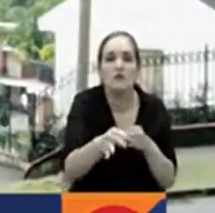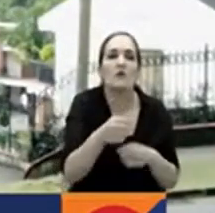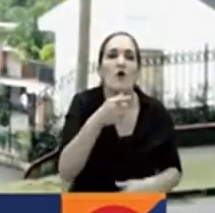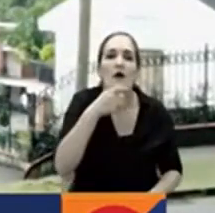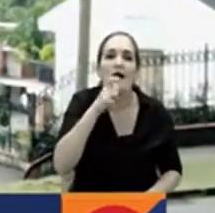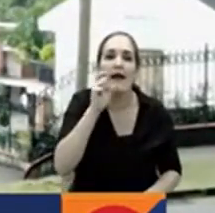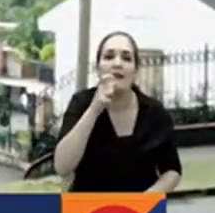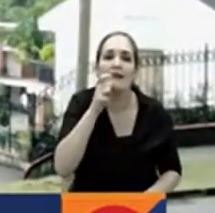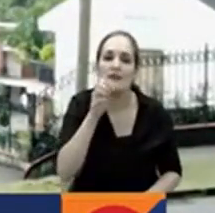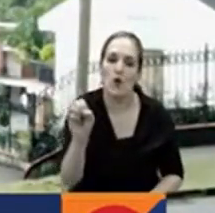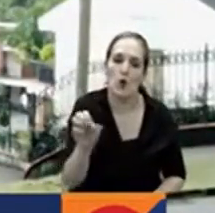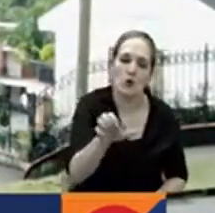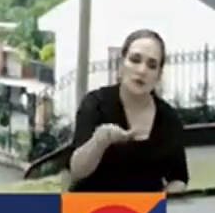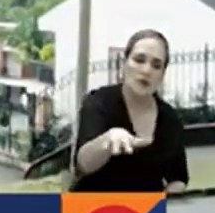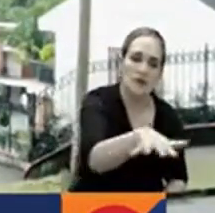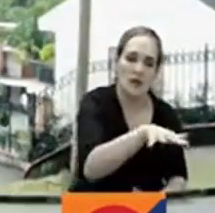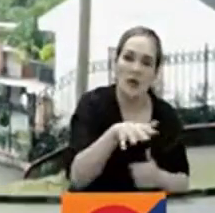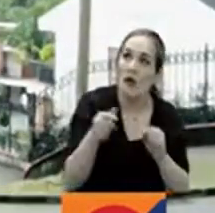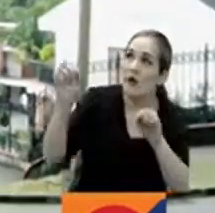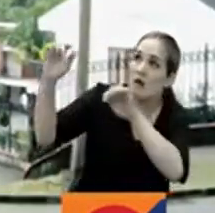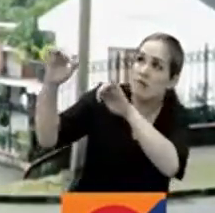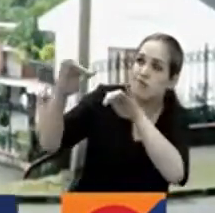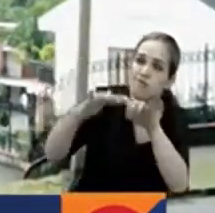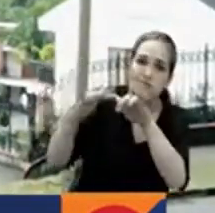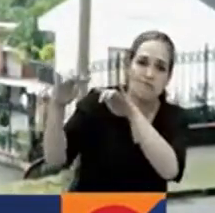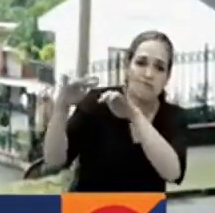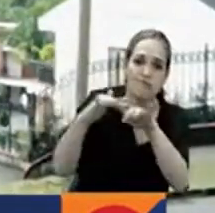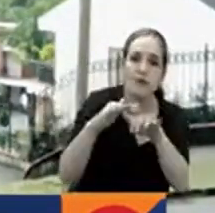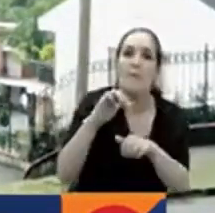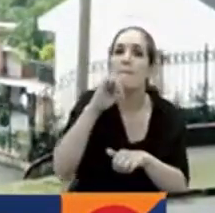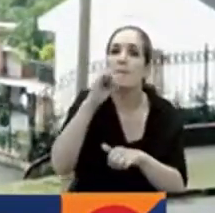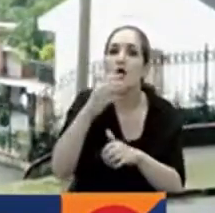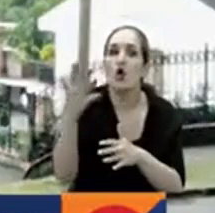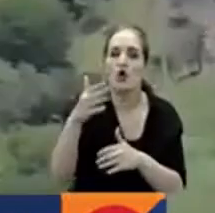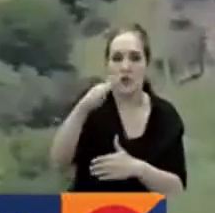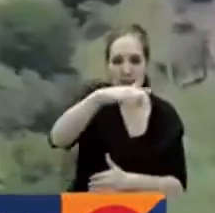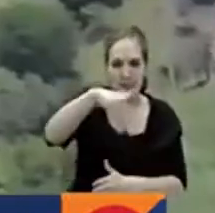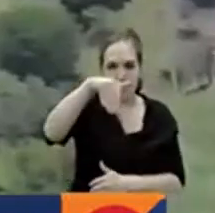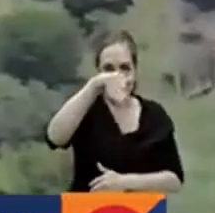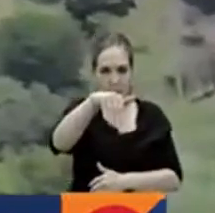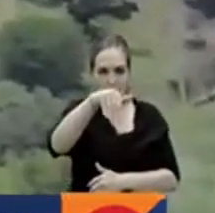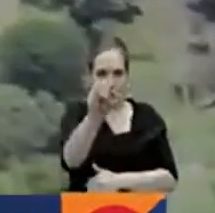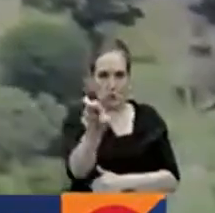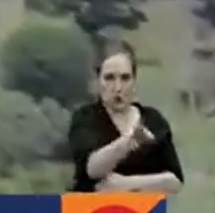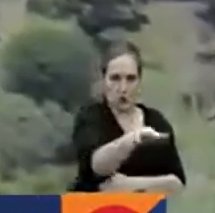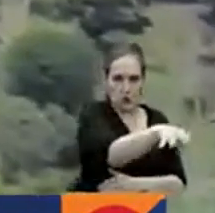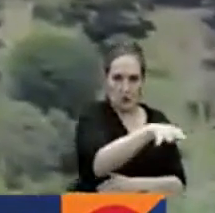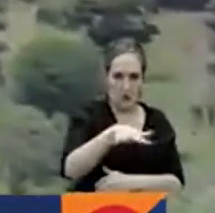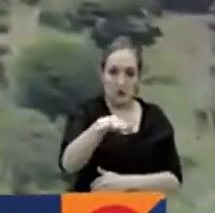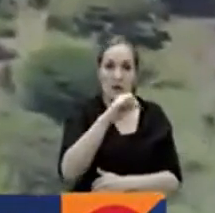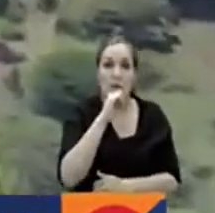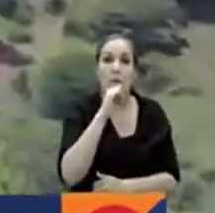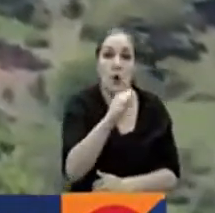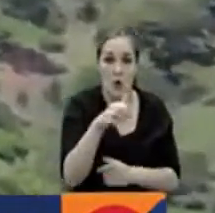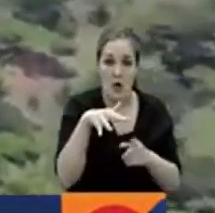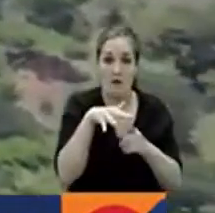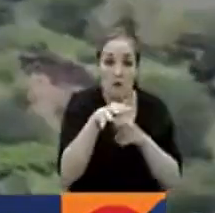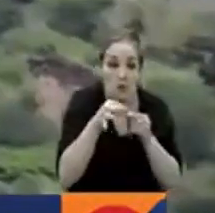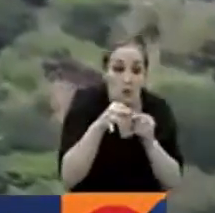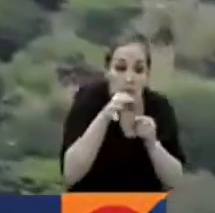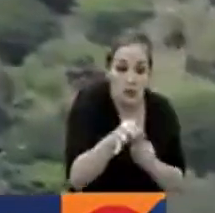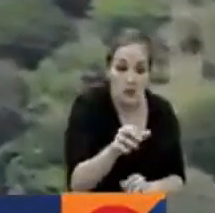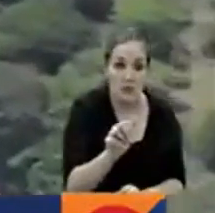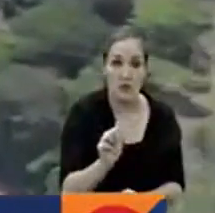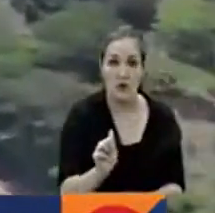y la mayor influencia del volcán Nevado del Ruiz se da en la zona centro-sur de este departamento. También es cierto que Anserma tiene